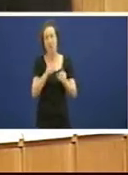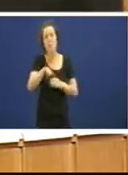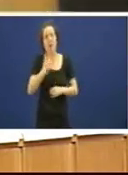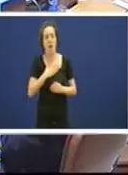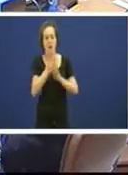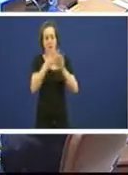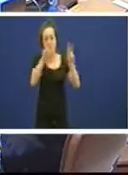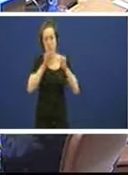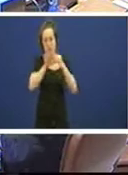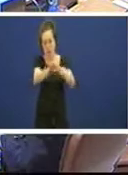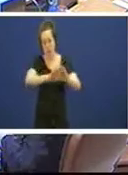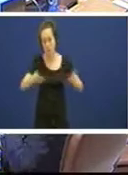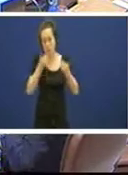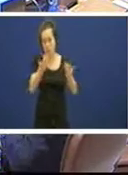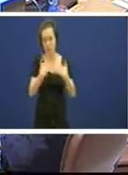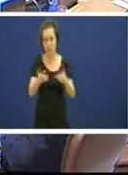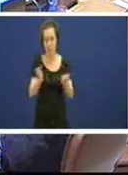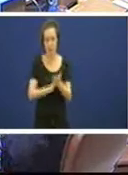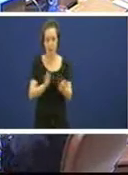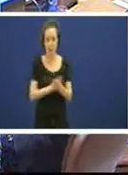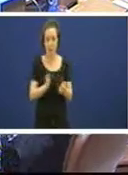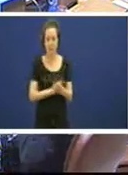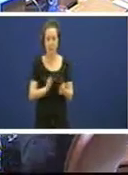Aplausos Aplausos Aplausos